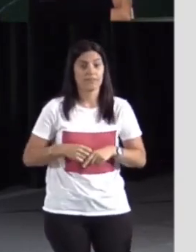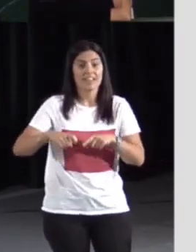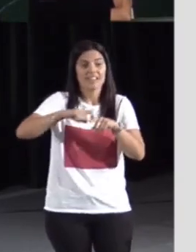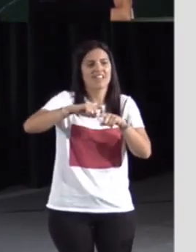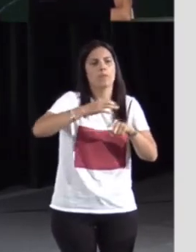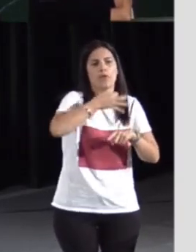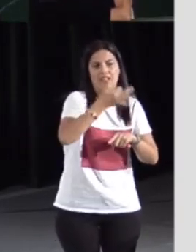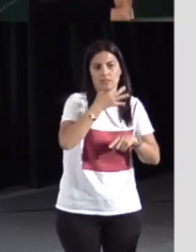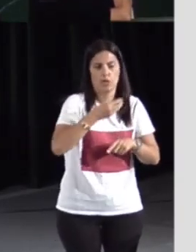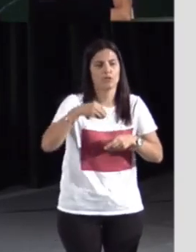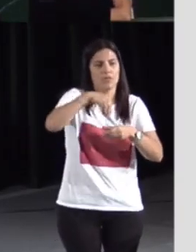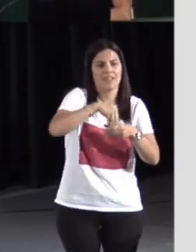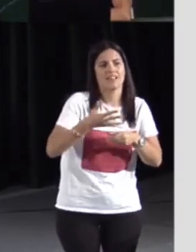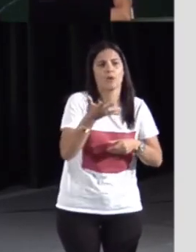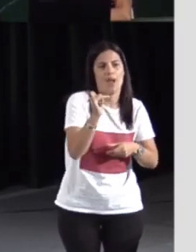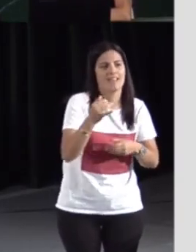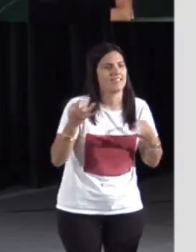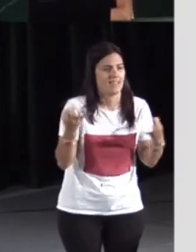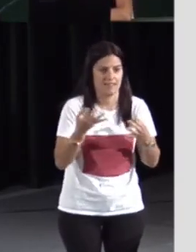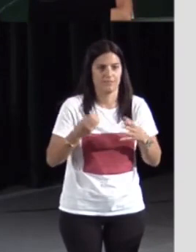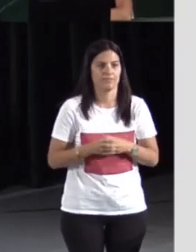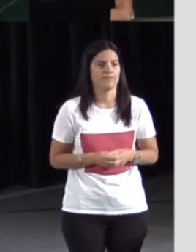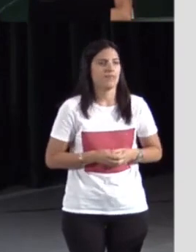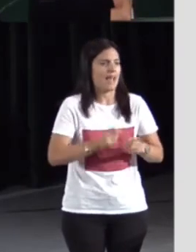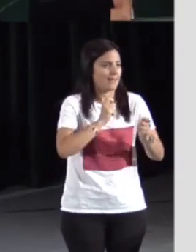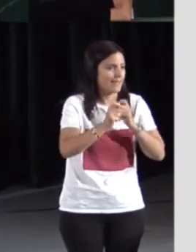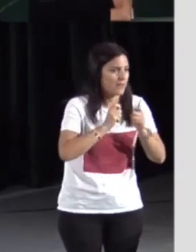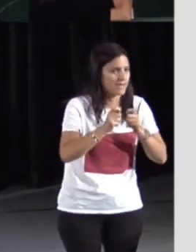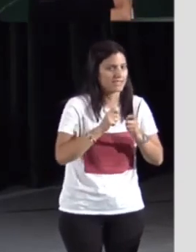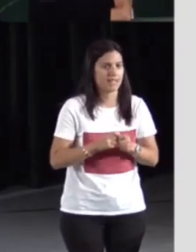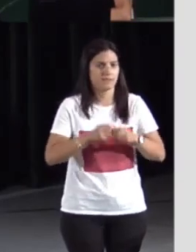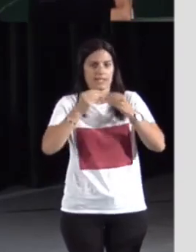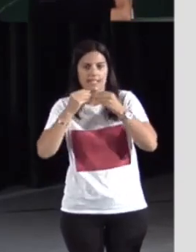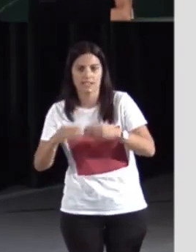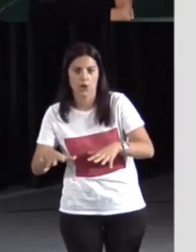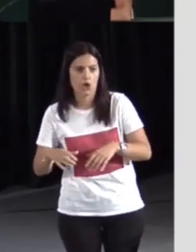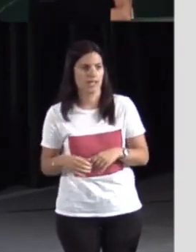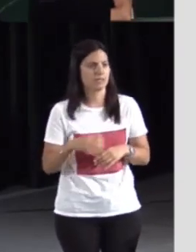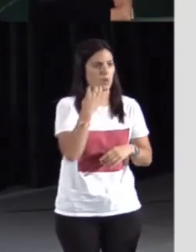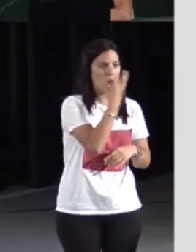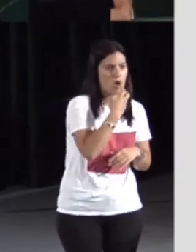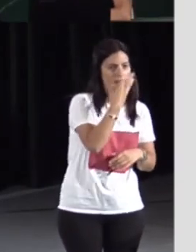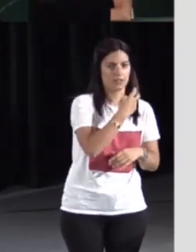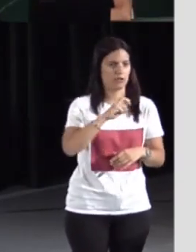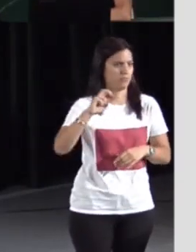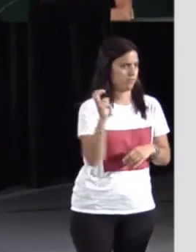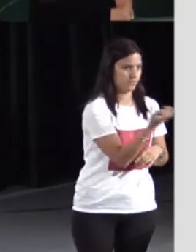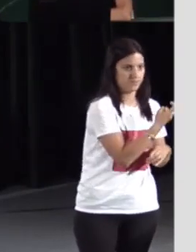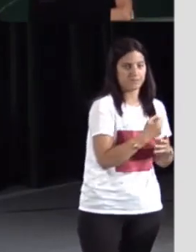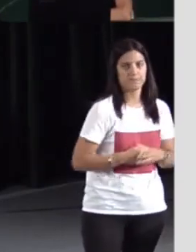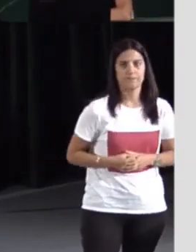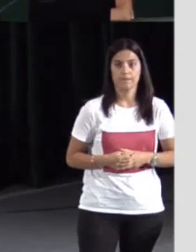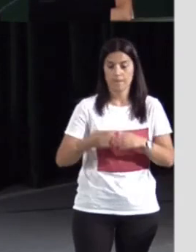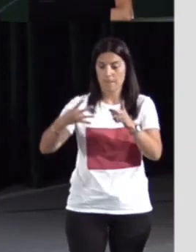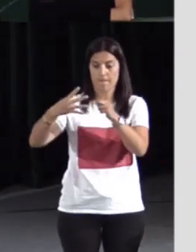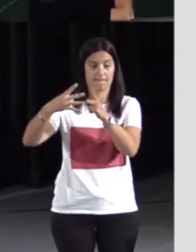de género discursivo, por ejemplo, entrevista, cuento, etc. También podemos hacer una selección por tema. Y en relación con la persona informante